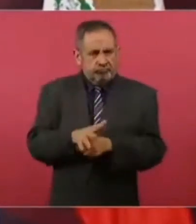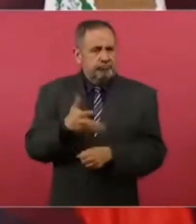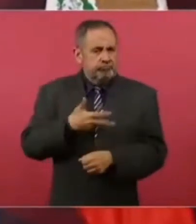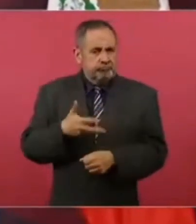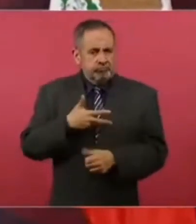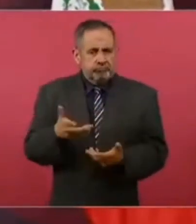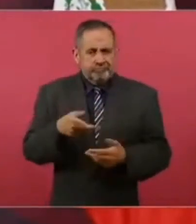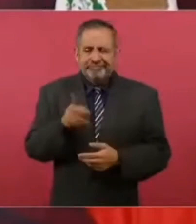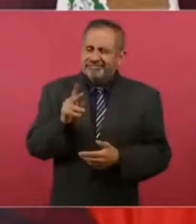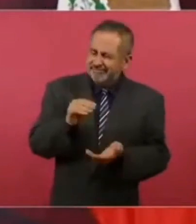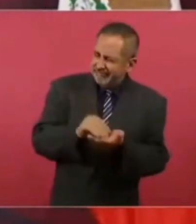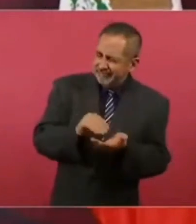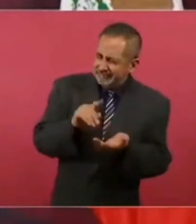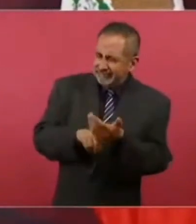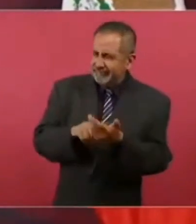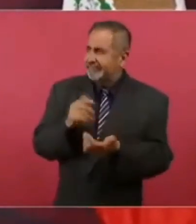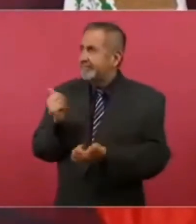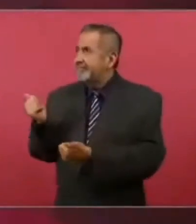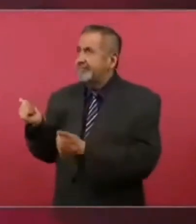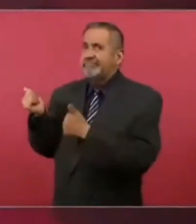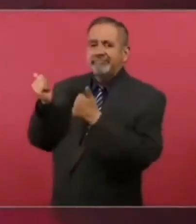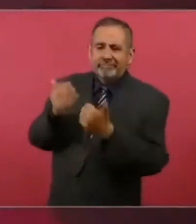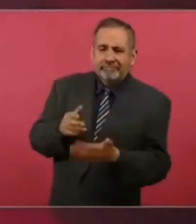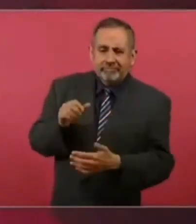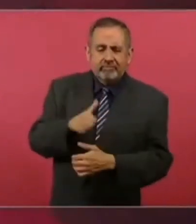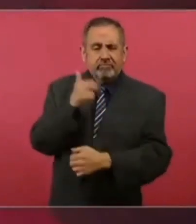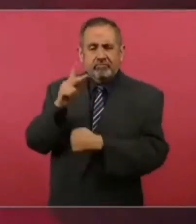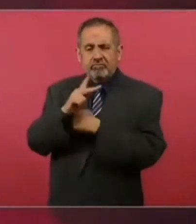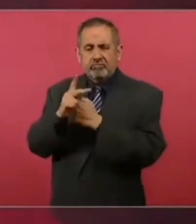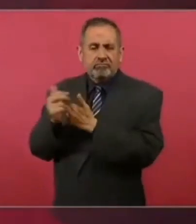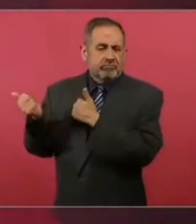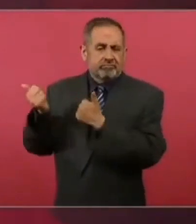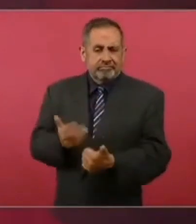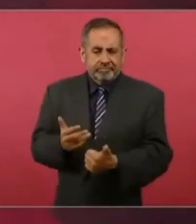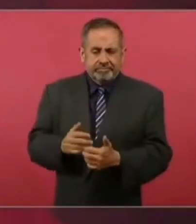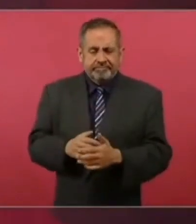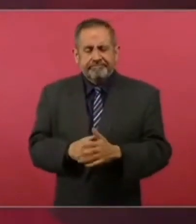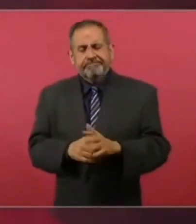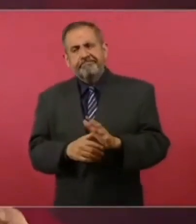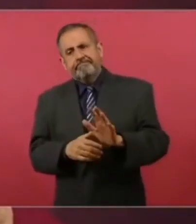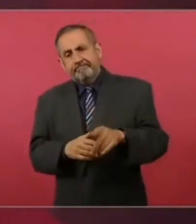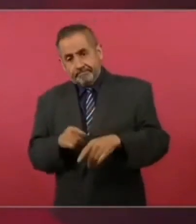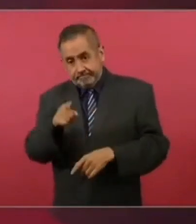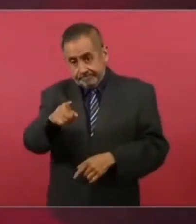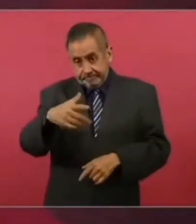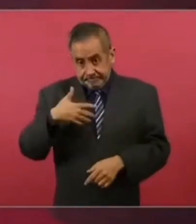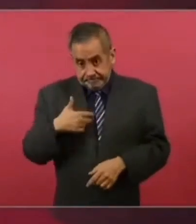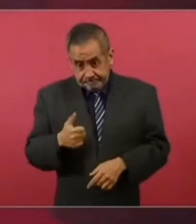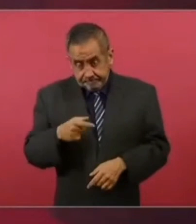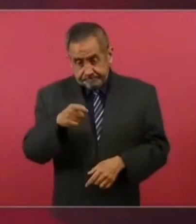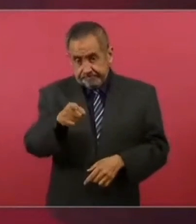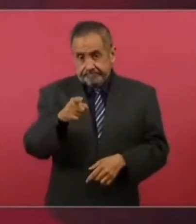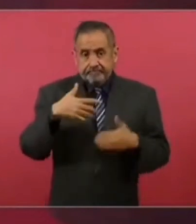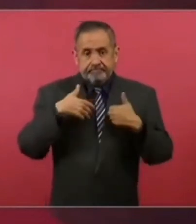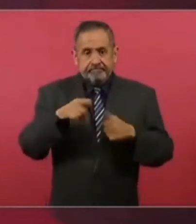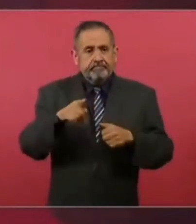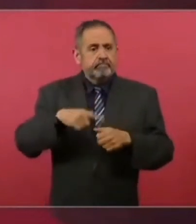se importa. Y lo que entiendo, quieren ahora los